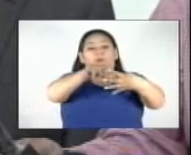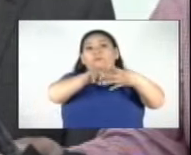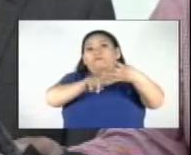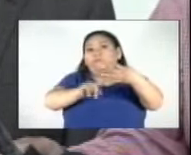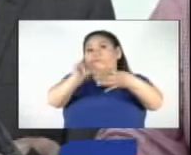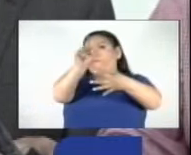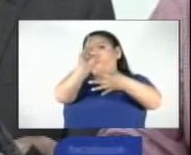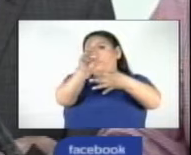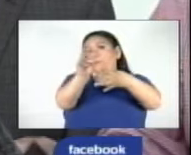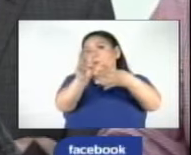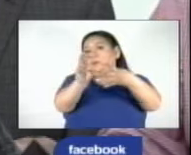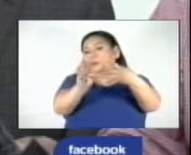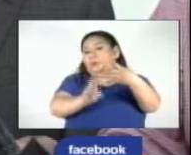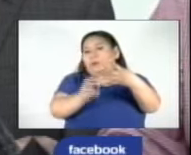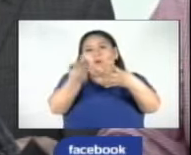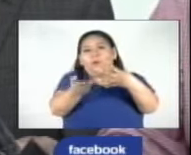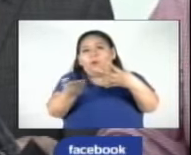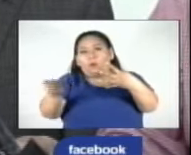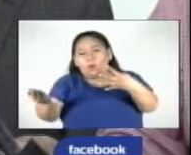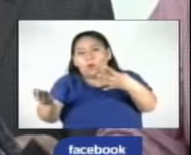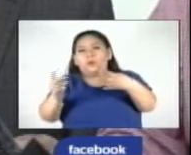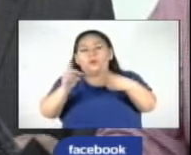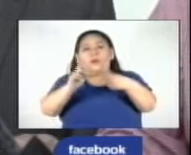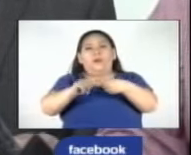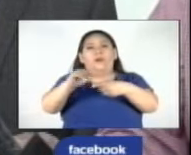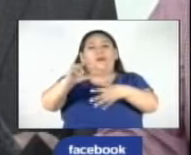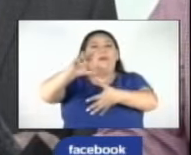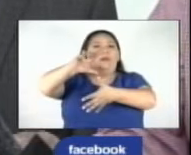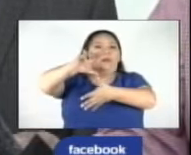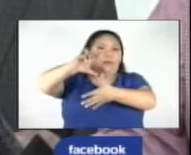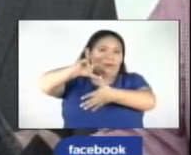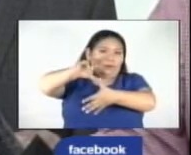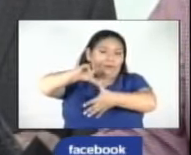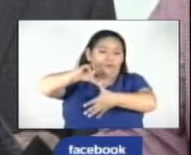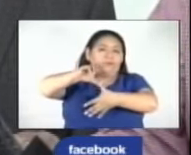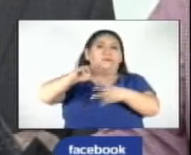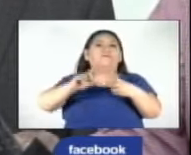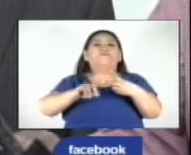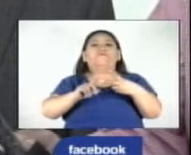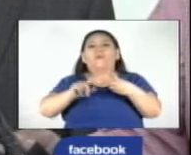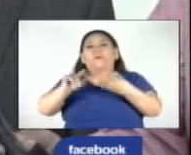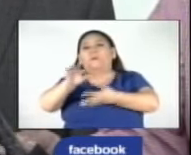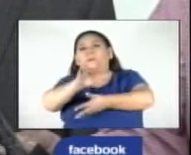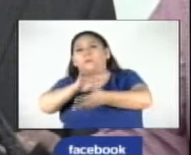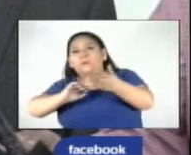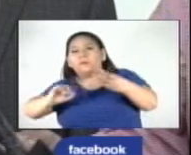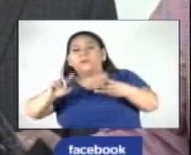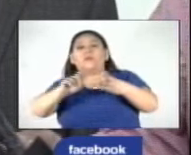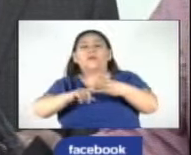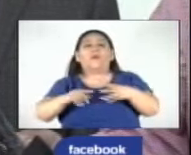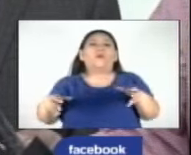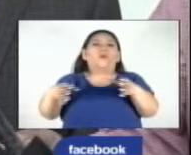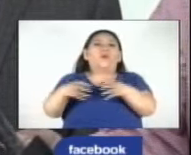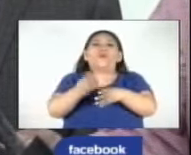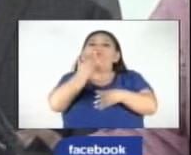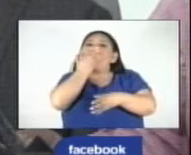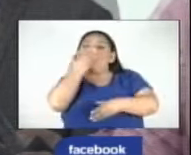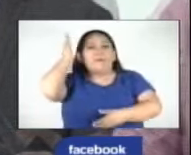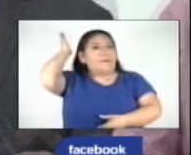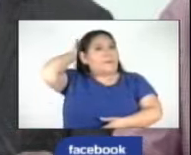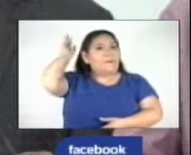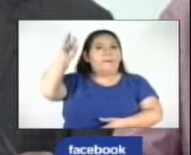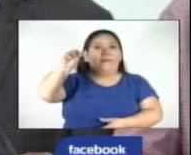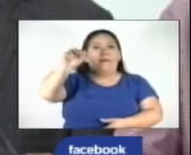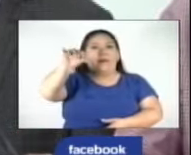rubros de productos que se mueven. Uno es el Caribe, otro es el turismo de naturaleza, el mundo maya y la costa